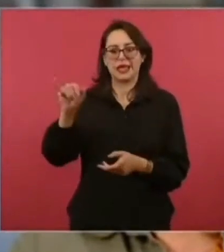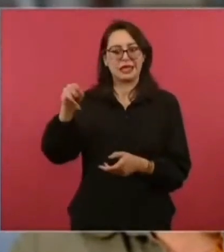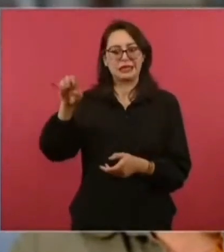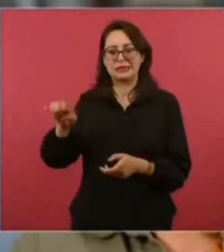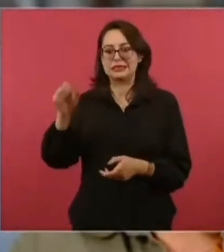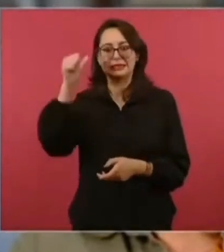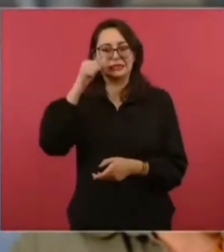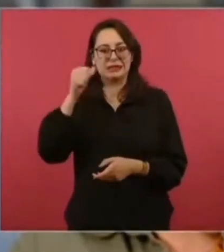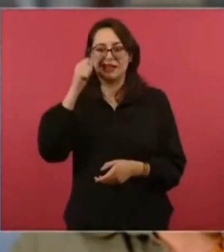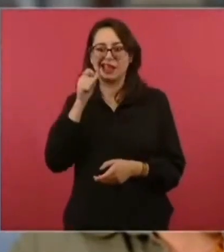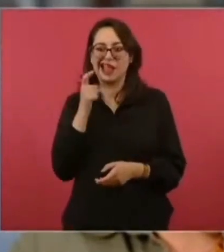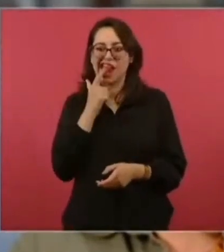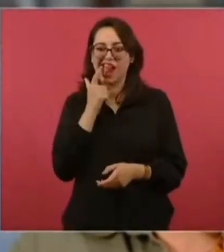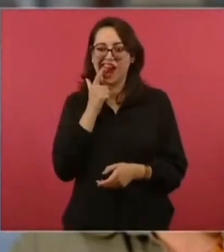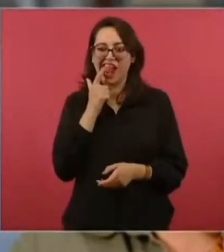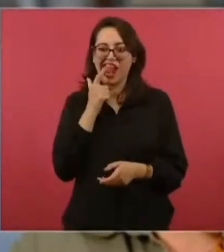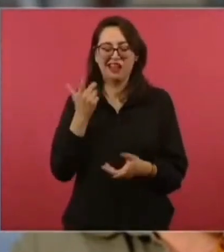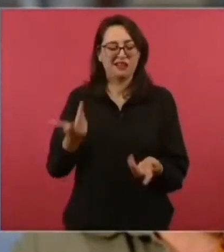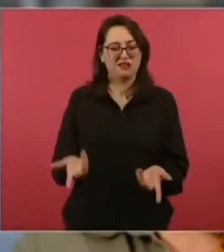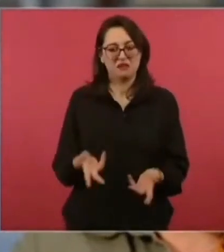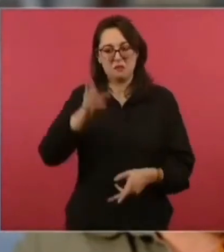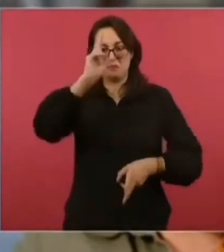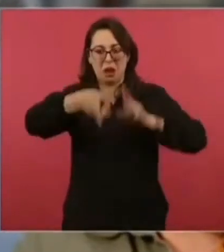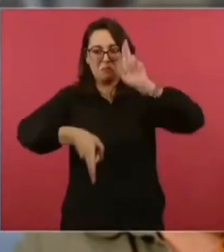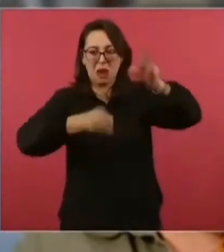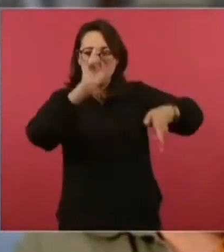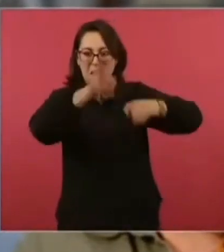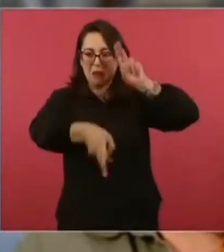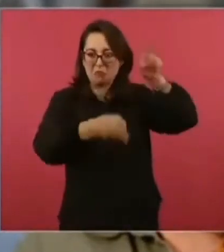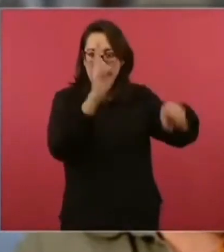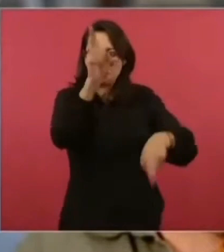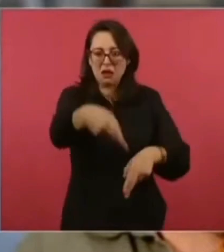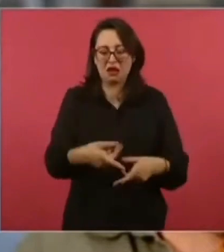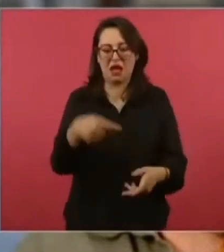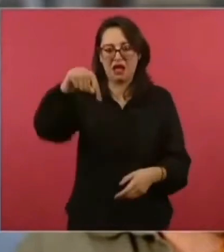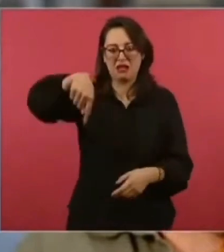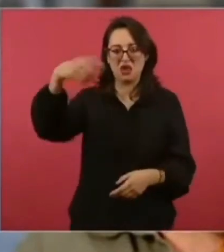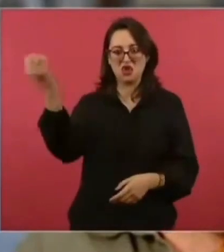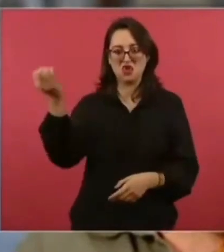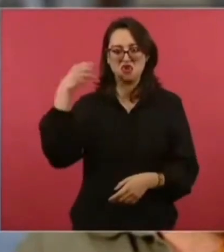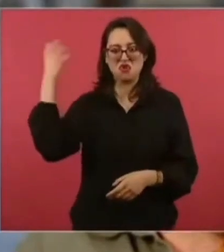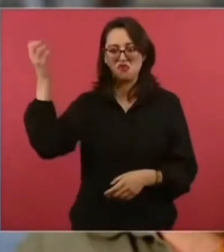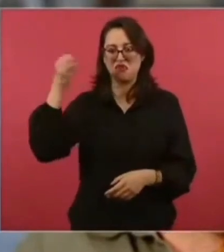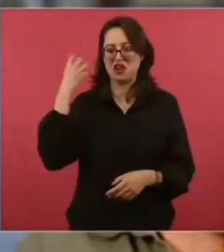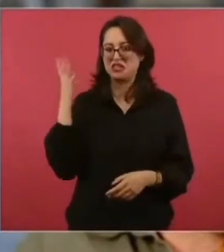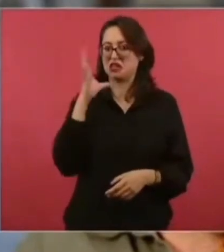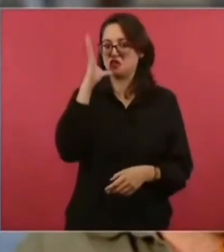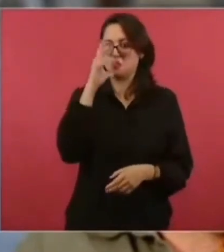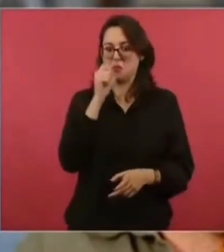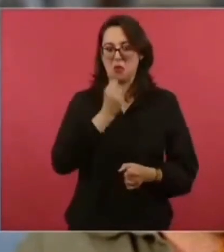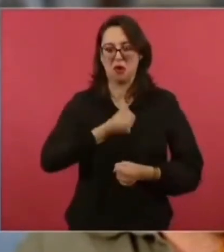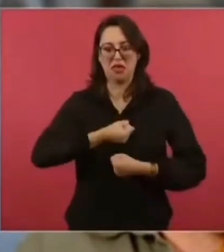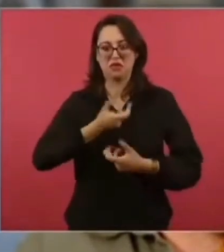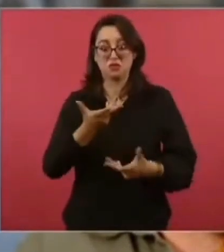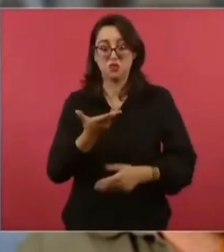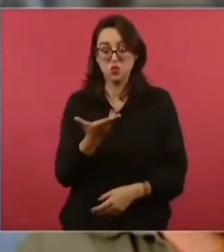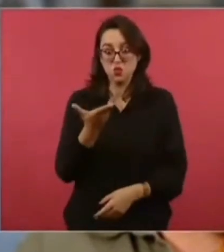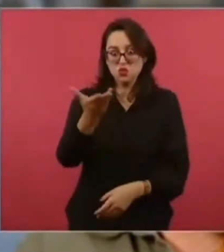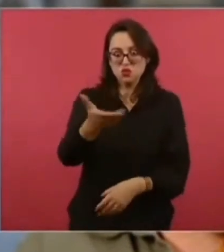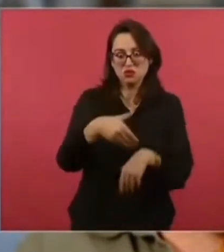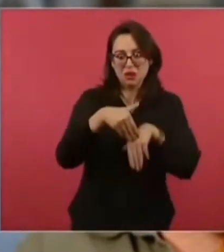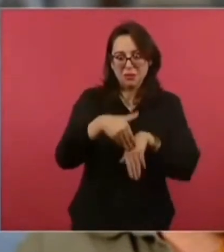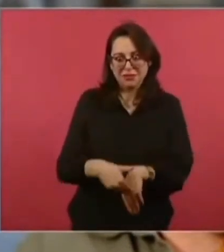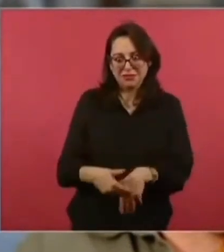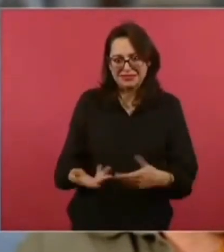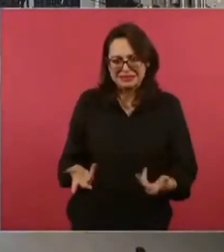muchísimas estrategias para censurar la conferencia mañanera, y esta pues ya parece que tiene resultado porque usted está diciendo que va a acatar